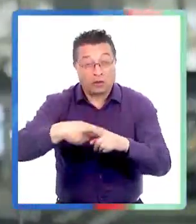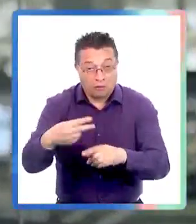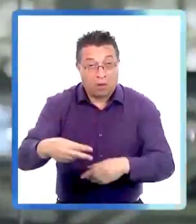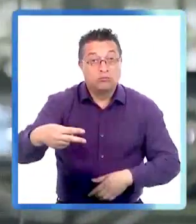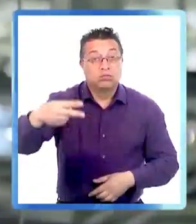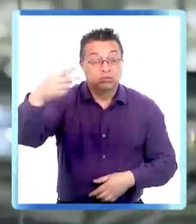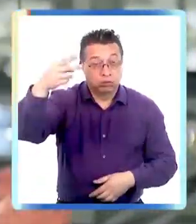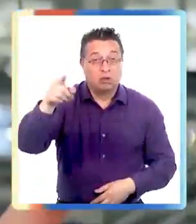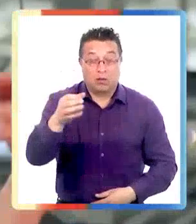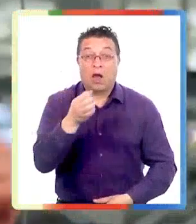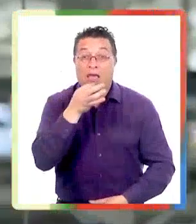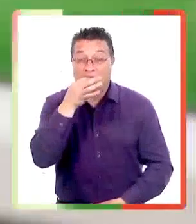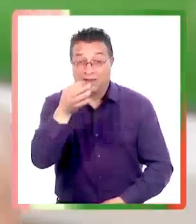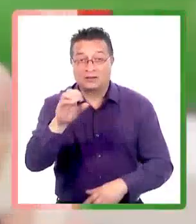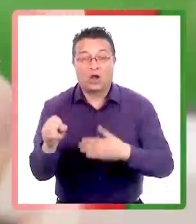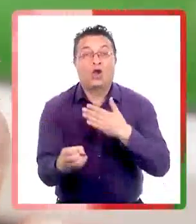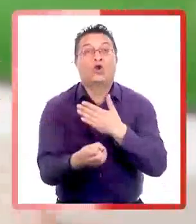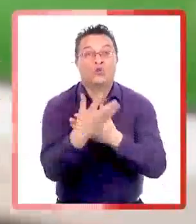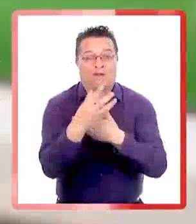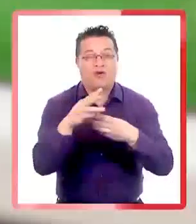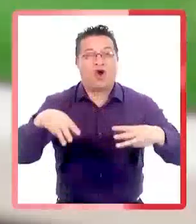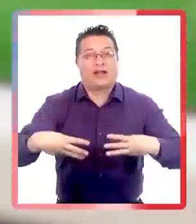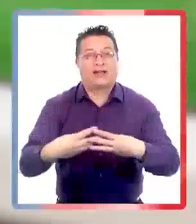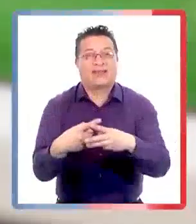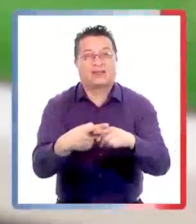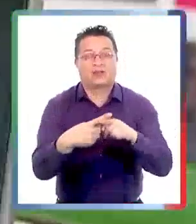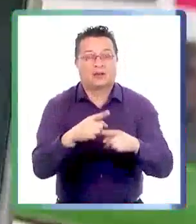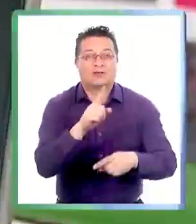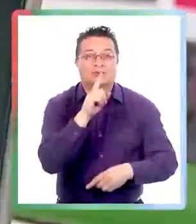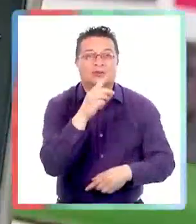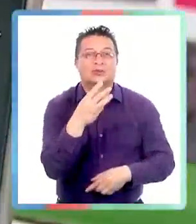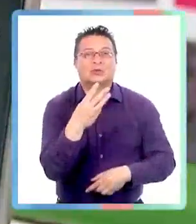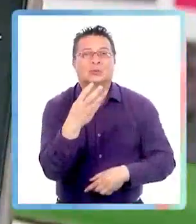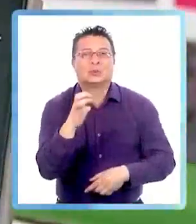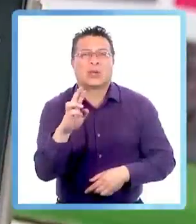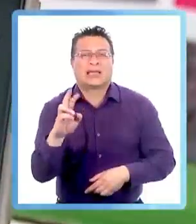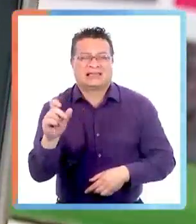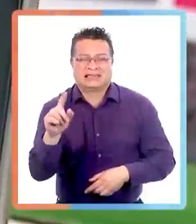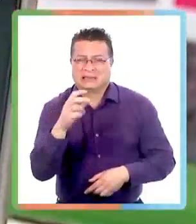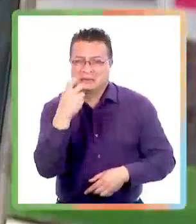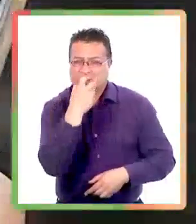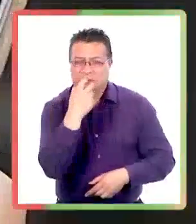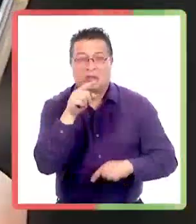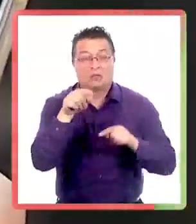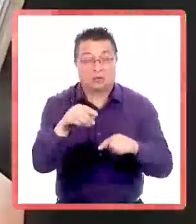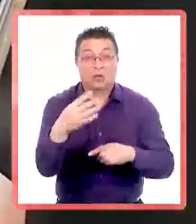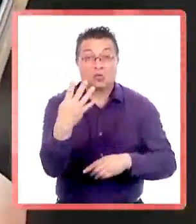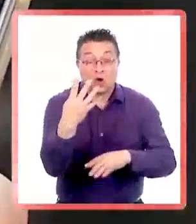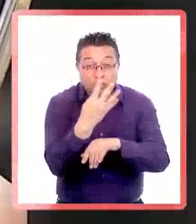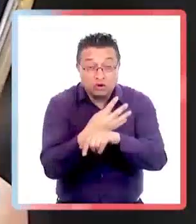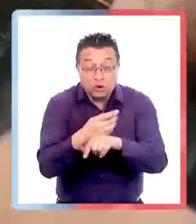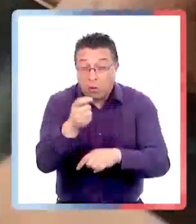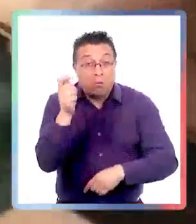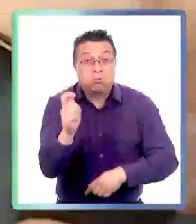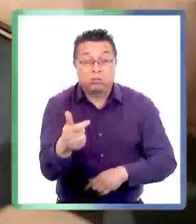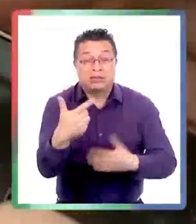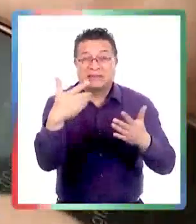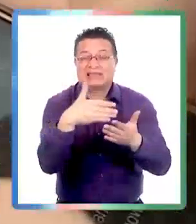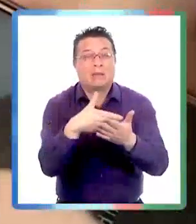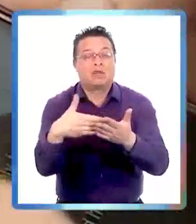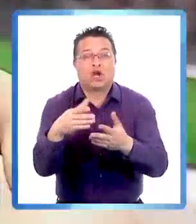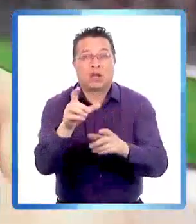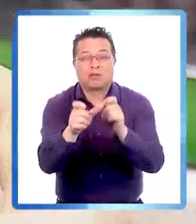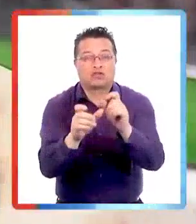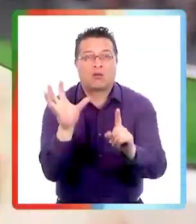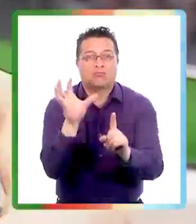un nuevo escalón cuando Zuckerberg anunció el lanzamiento de una nueva red social, Threads. A las cuatro horas ya contaban con